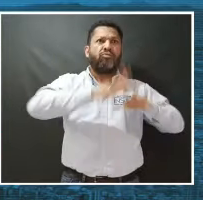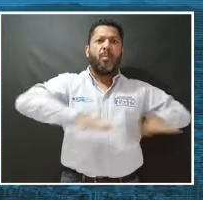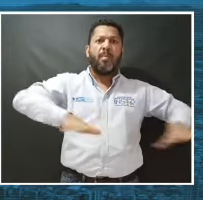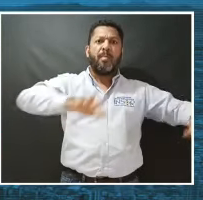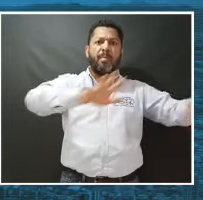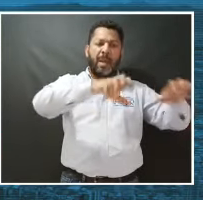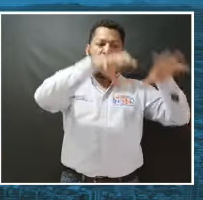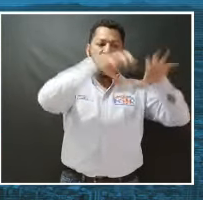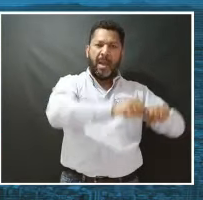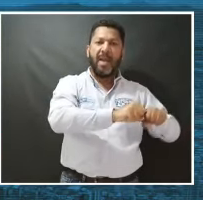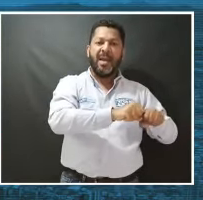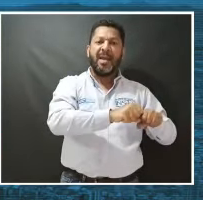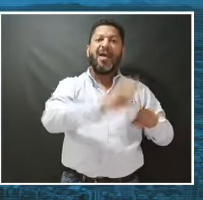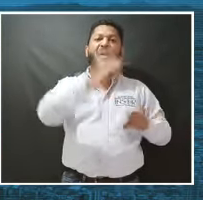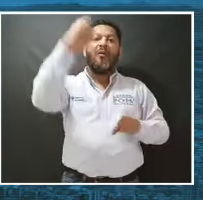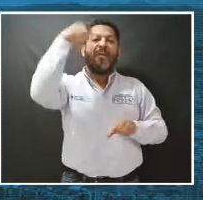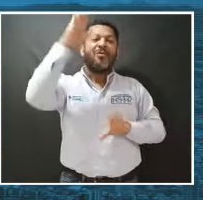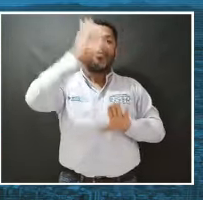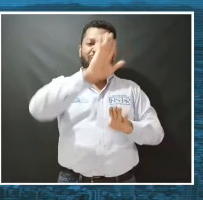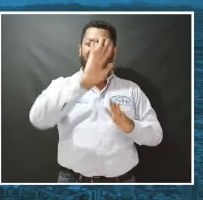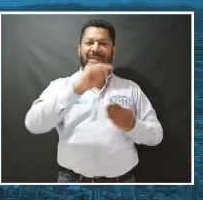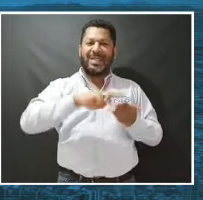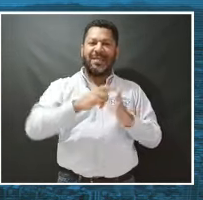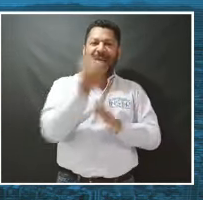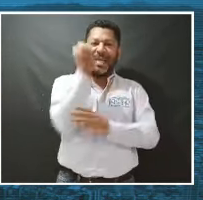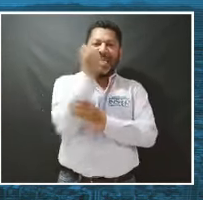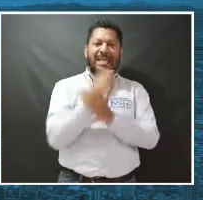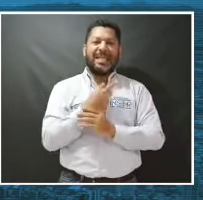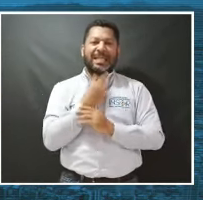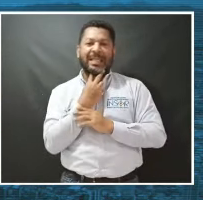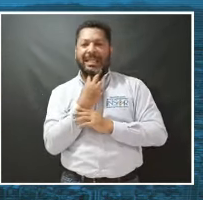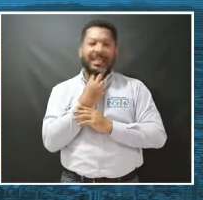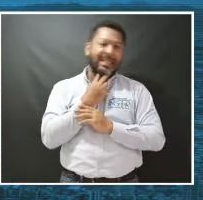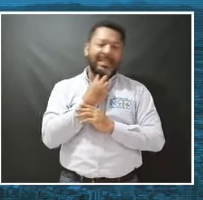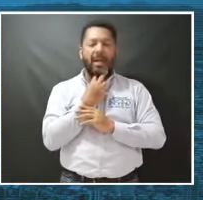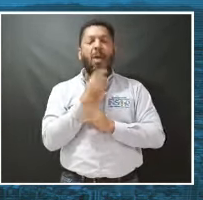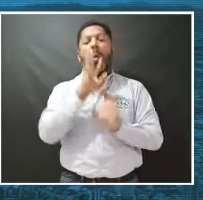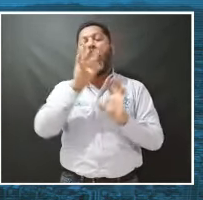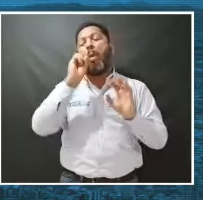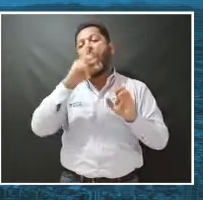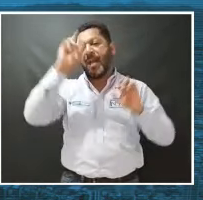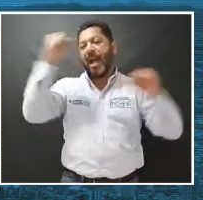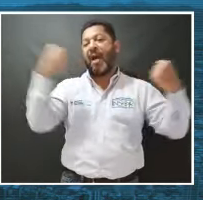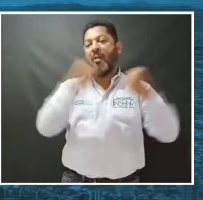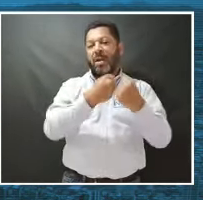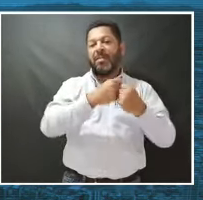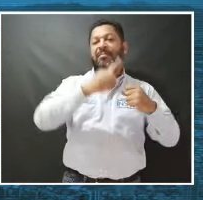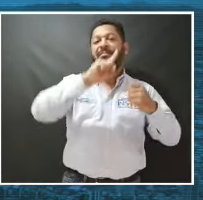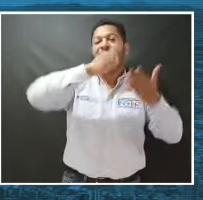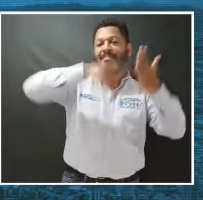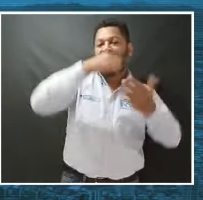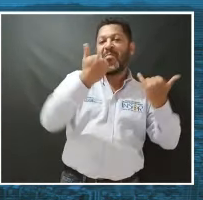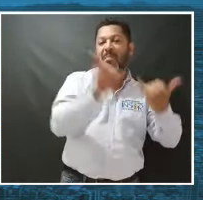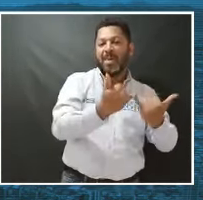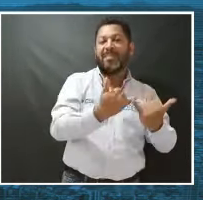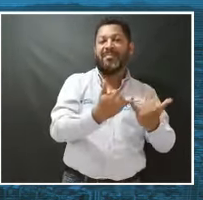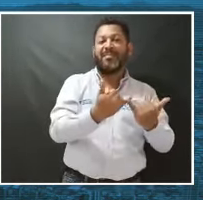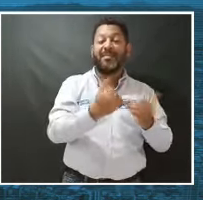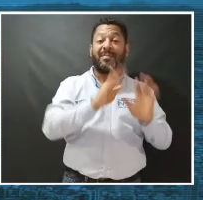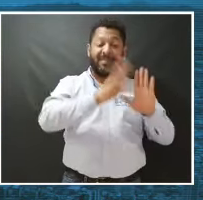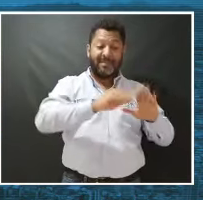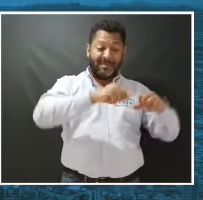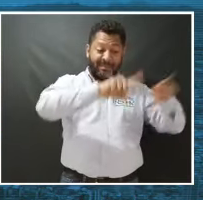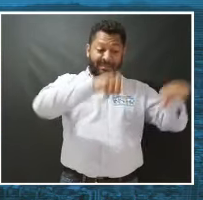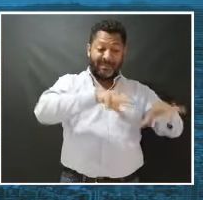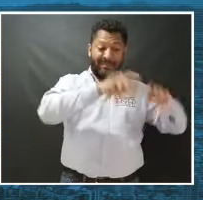edificación y pues en ese momento el gobierno se encontraba un poco ilíquido y se produce entonces la negociación en la